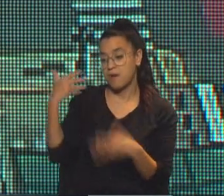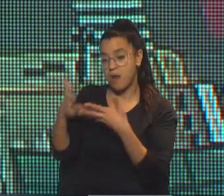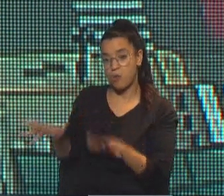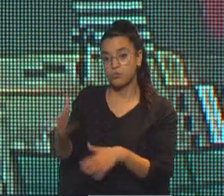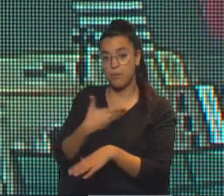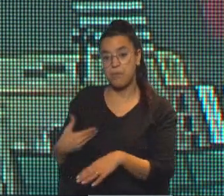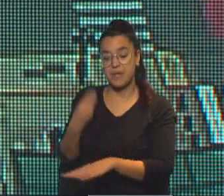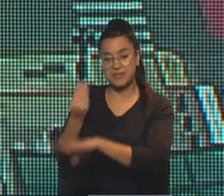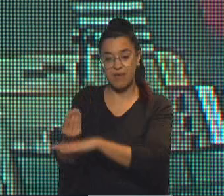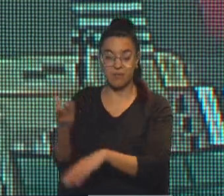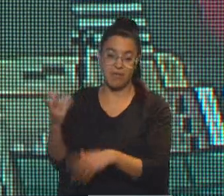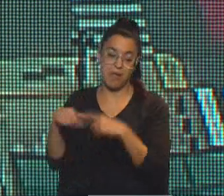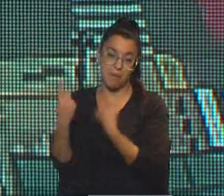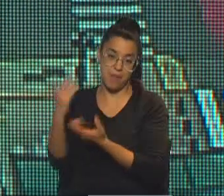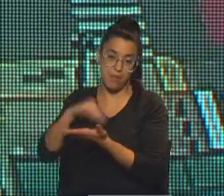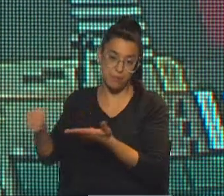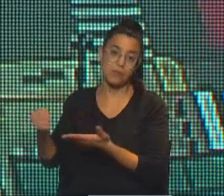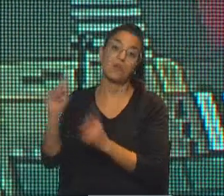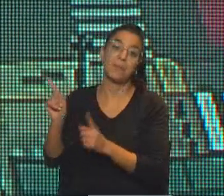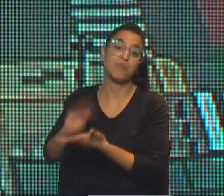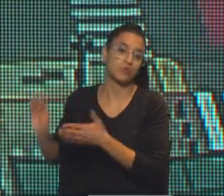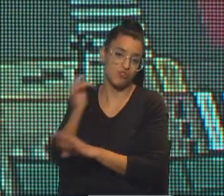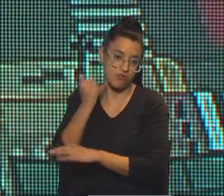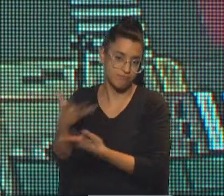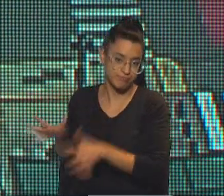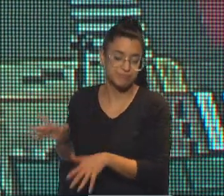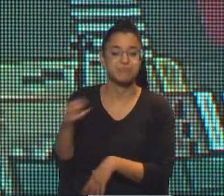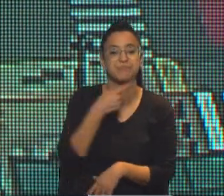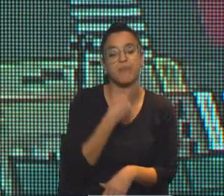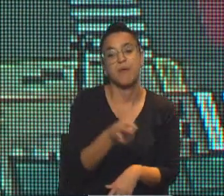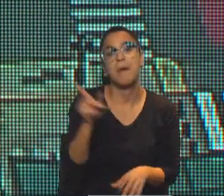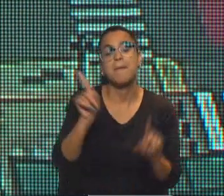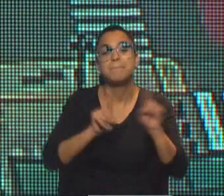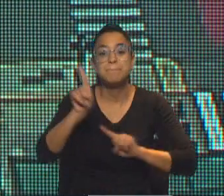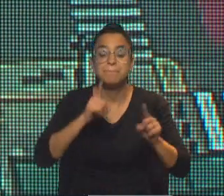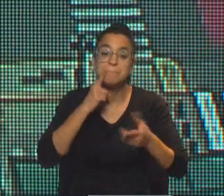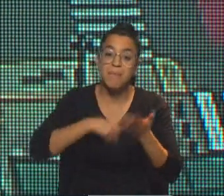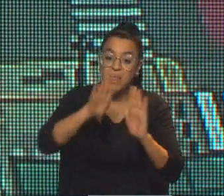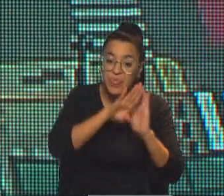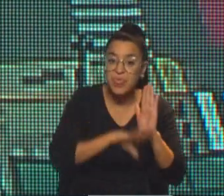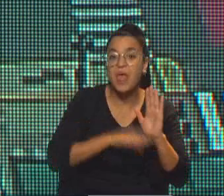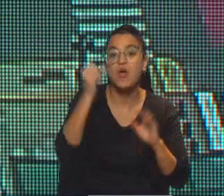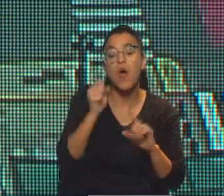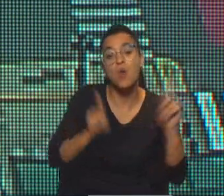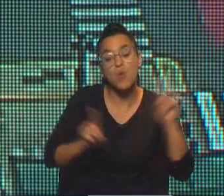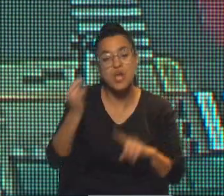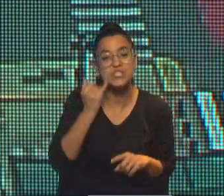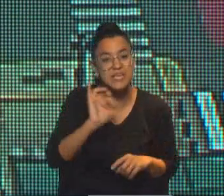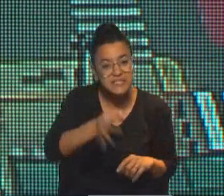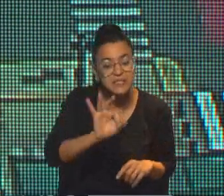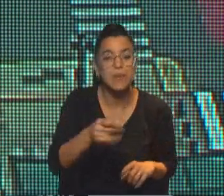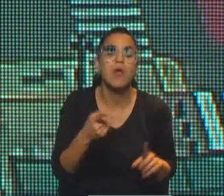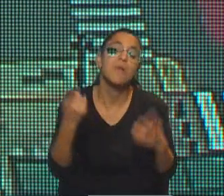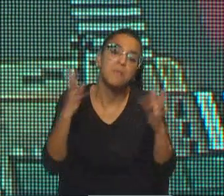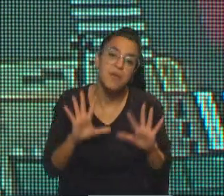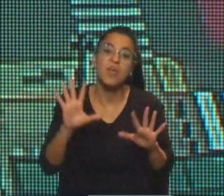Presidente y como Legislador y toda la expectativa puesta en las medidas económicas que algunas ya comenzaron a trascender y otras, bueno, de una